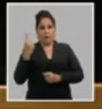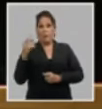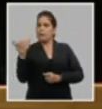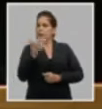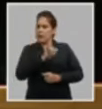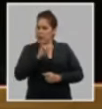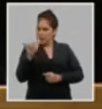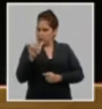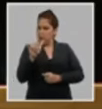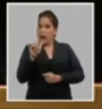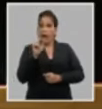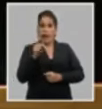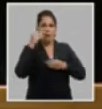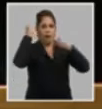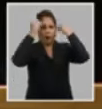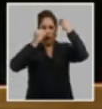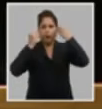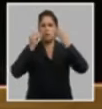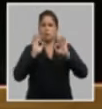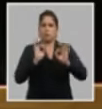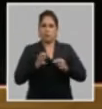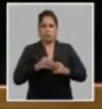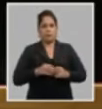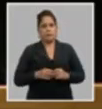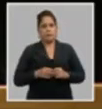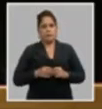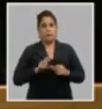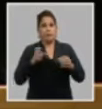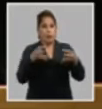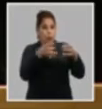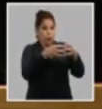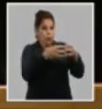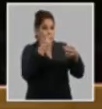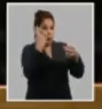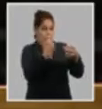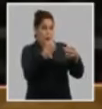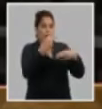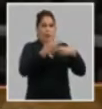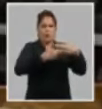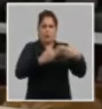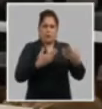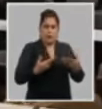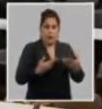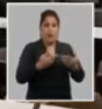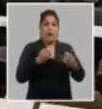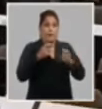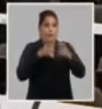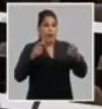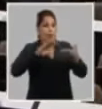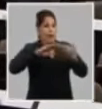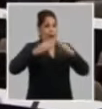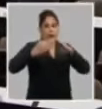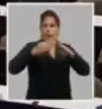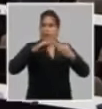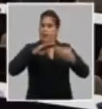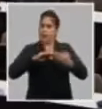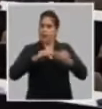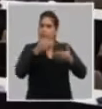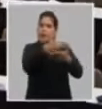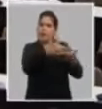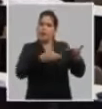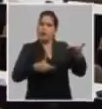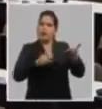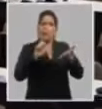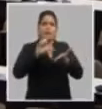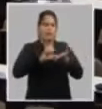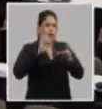también fueron analizados. la comisión realizó además un amplio debate sobre el informe